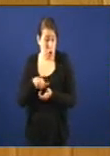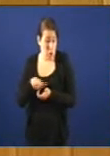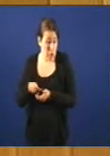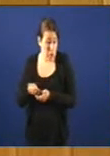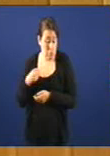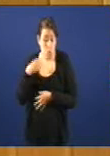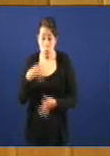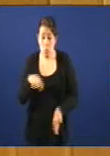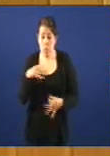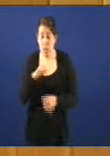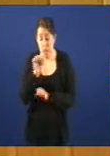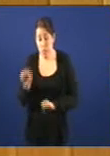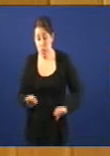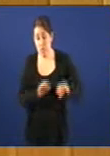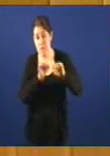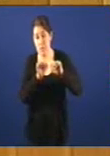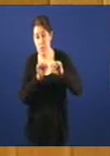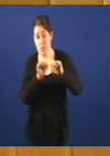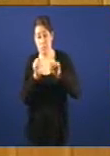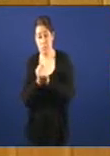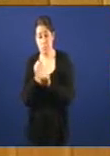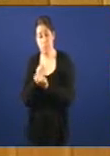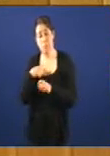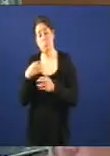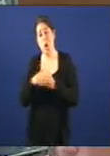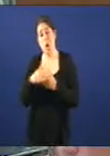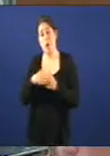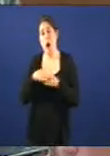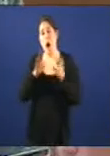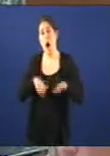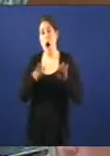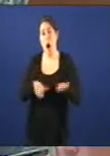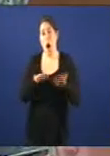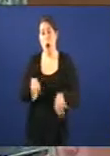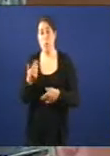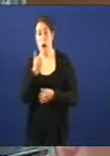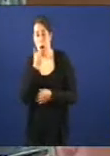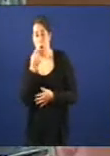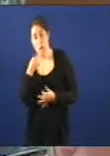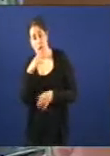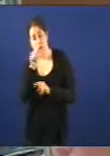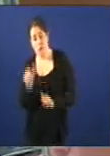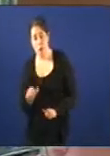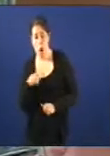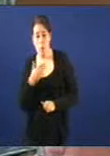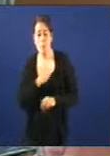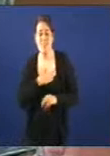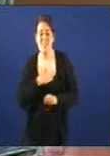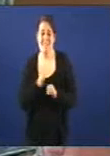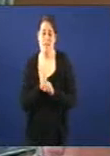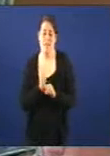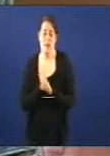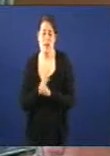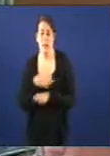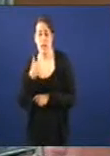maneira de defender as traballadoras é ir a manifestarme a porta dunha empresa con eles ou se o meu traballo consiste en